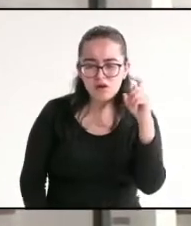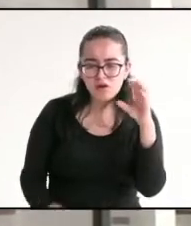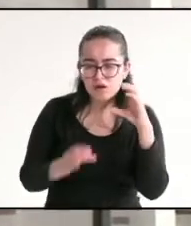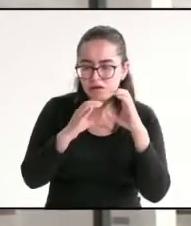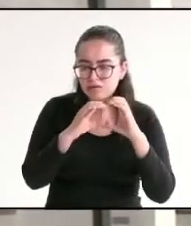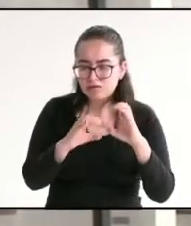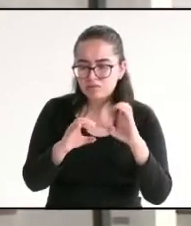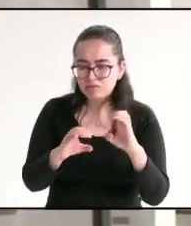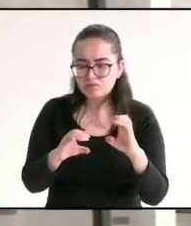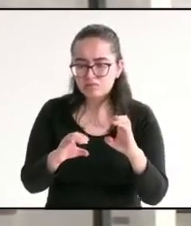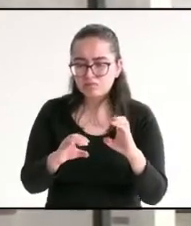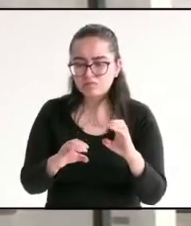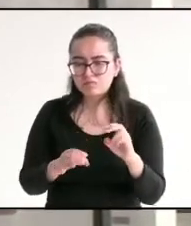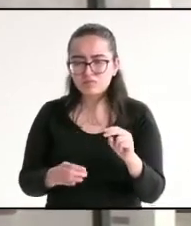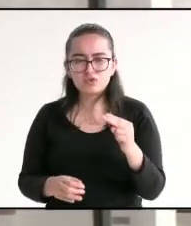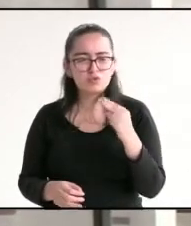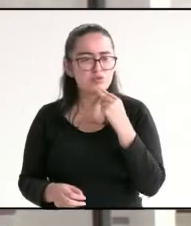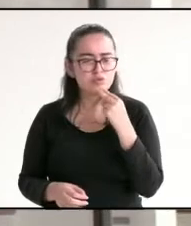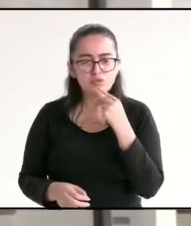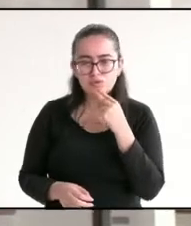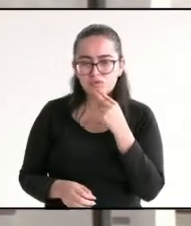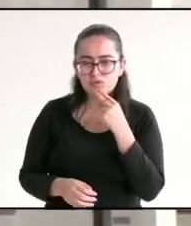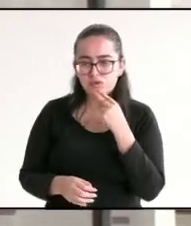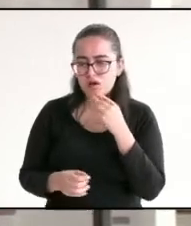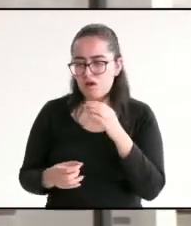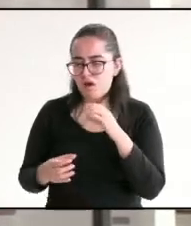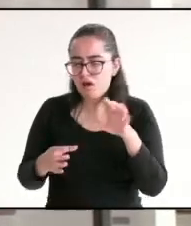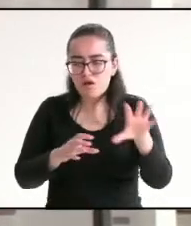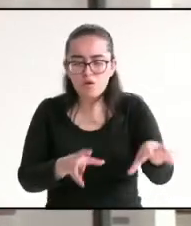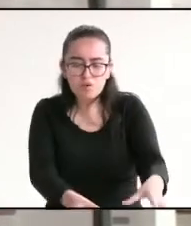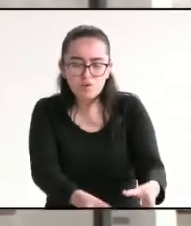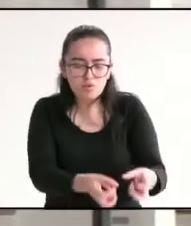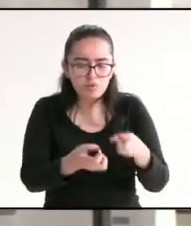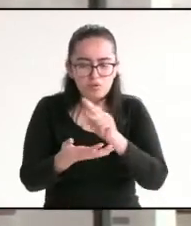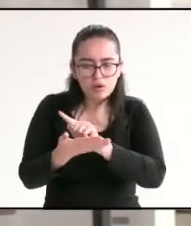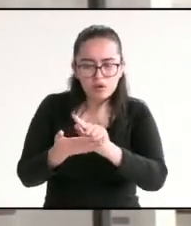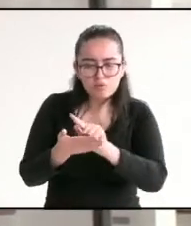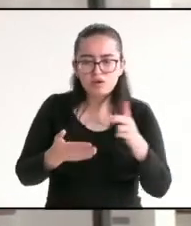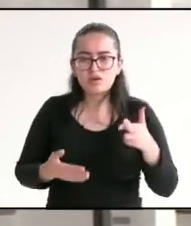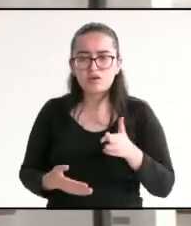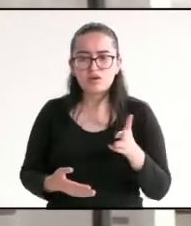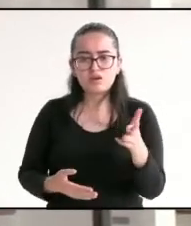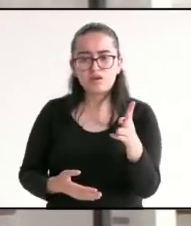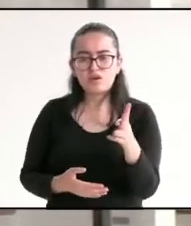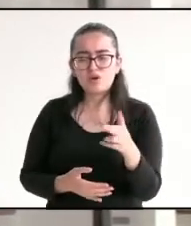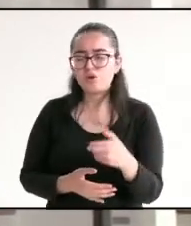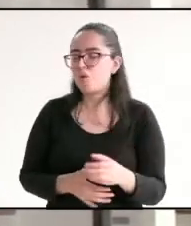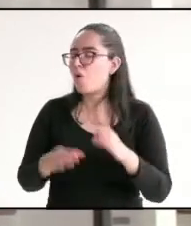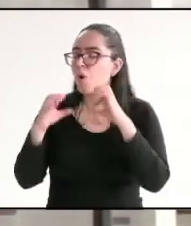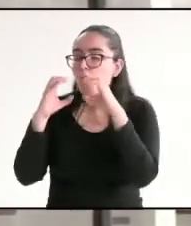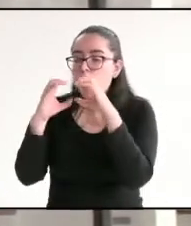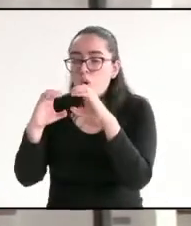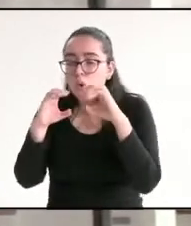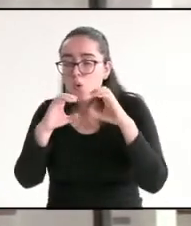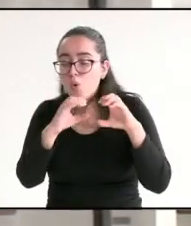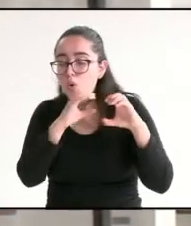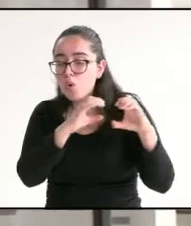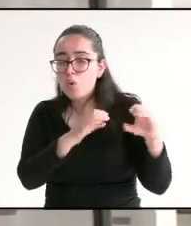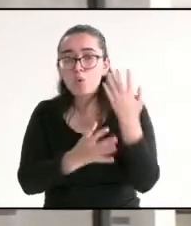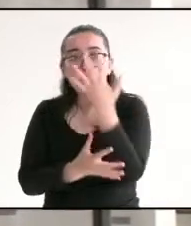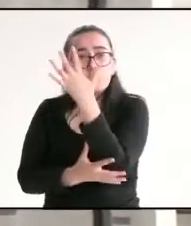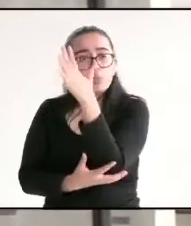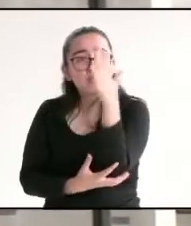suficiente con dejar de utilizar desechables o levantar la basura del río. Necesitamos cuidar la biodiversidad de nuestro municipio.